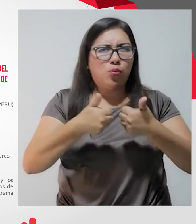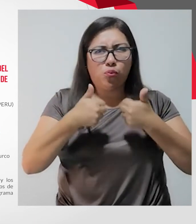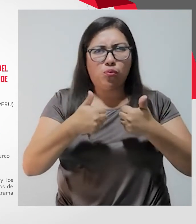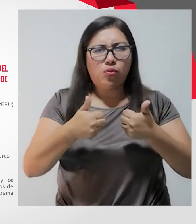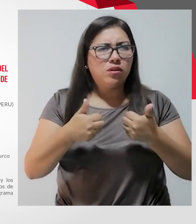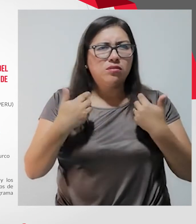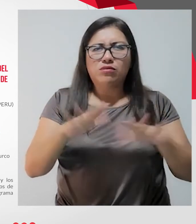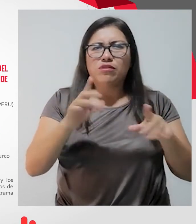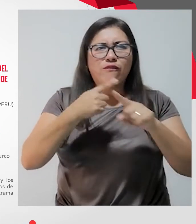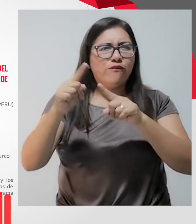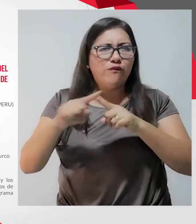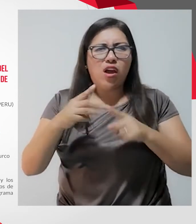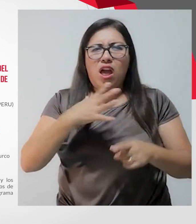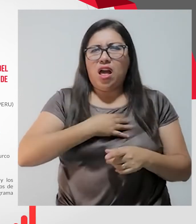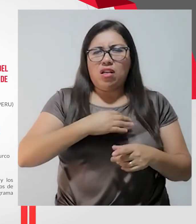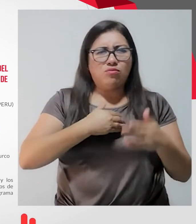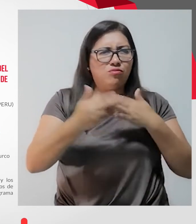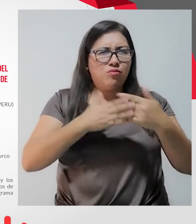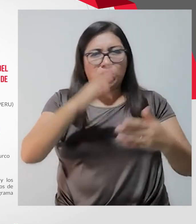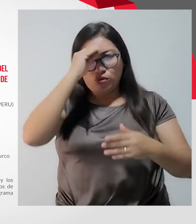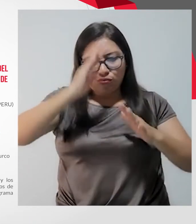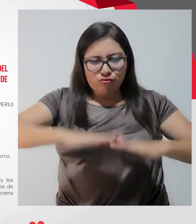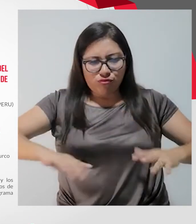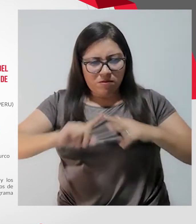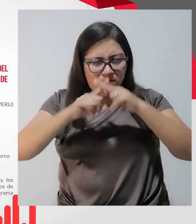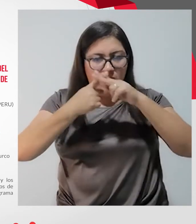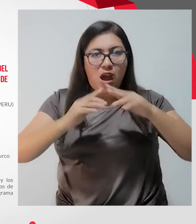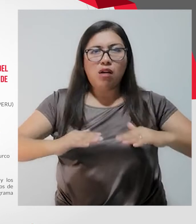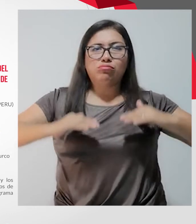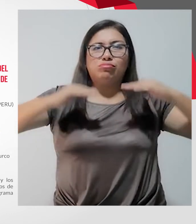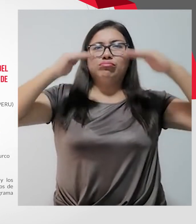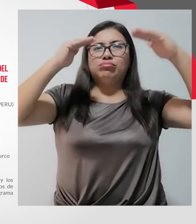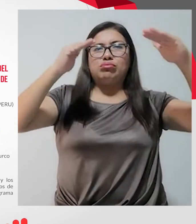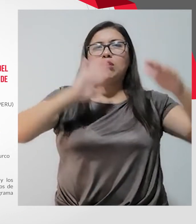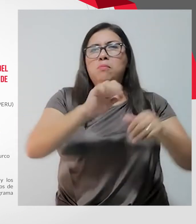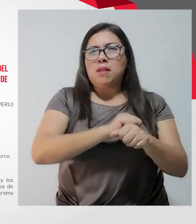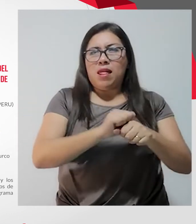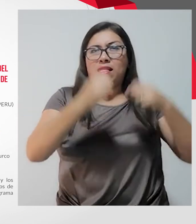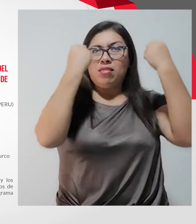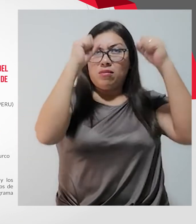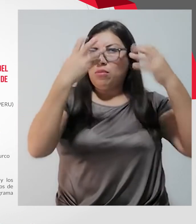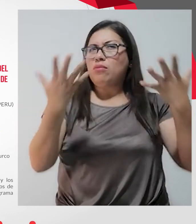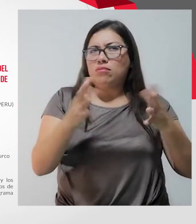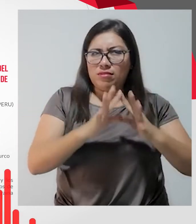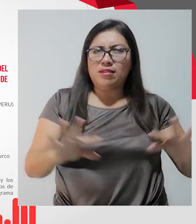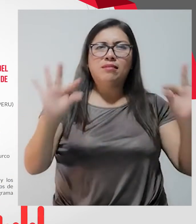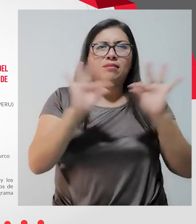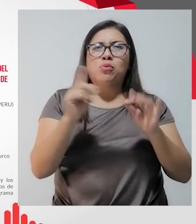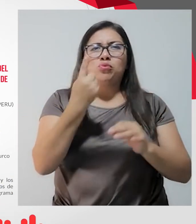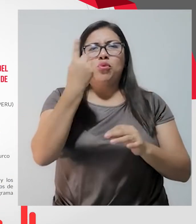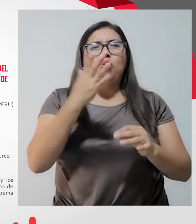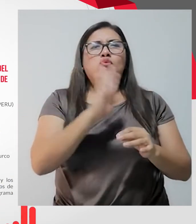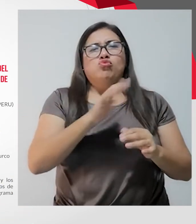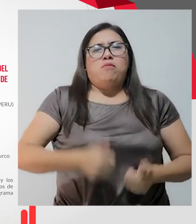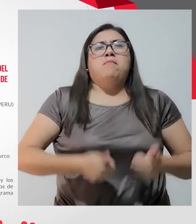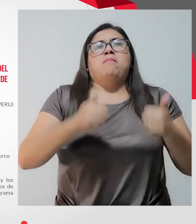en toda edad, desde niño hasta adulto, el hacer deporte es muy importante, no solo en la vida